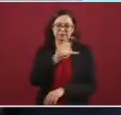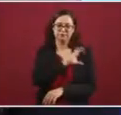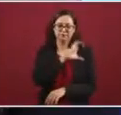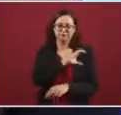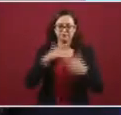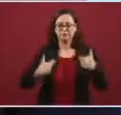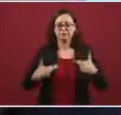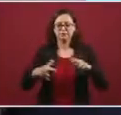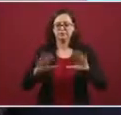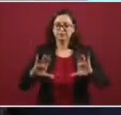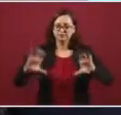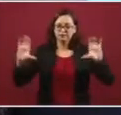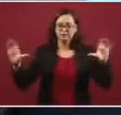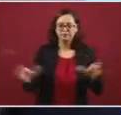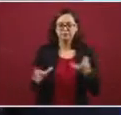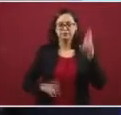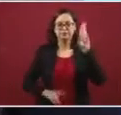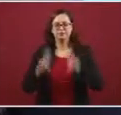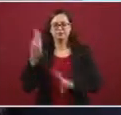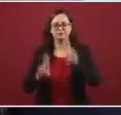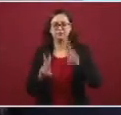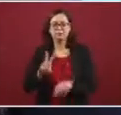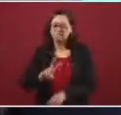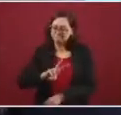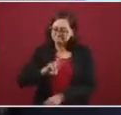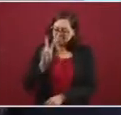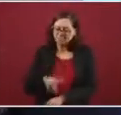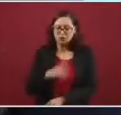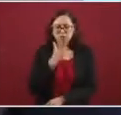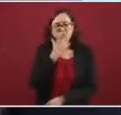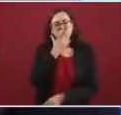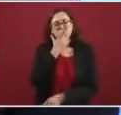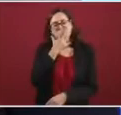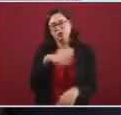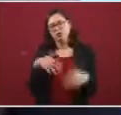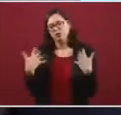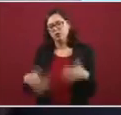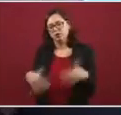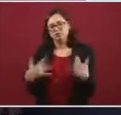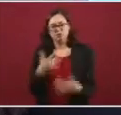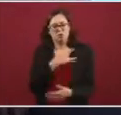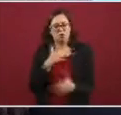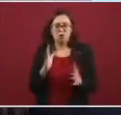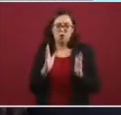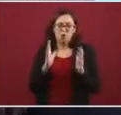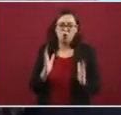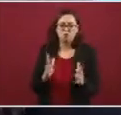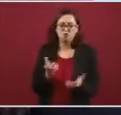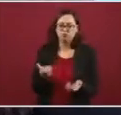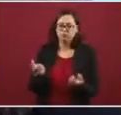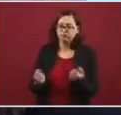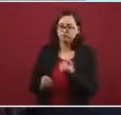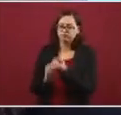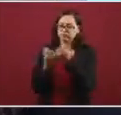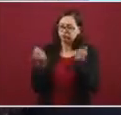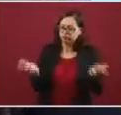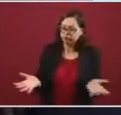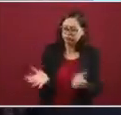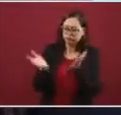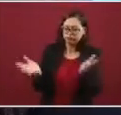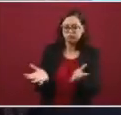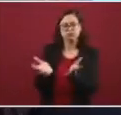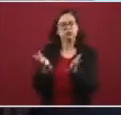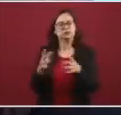naucalpenses le expreso nuestra más profunda gratitud y por su generosidad y solidaridad. Tenga la seguridad